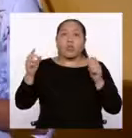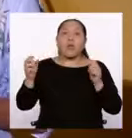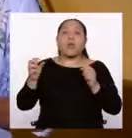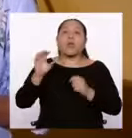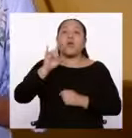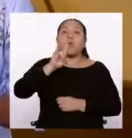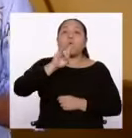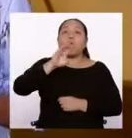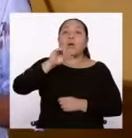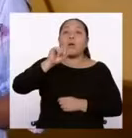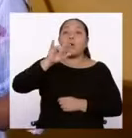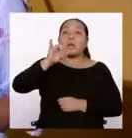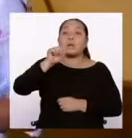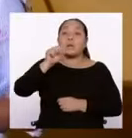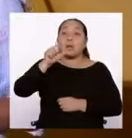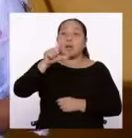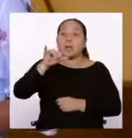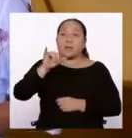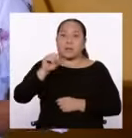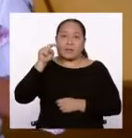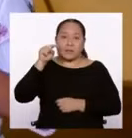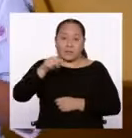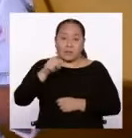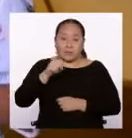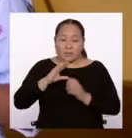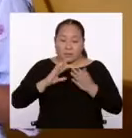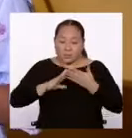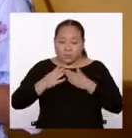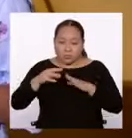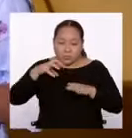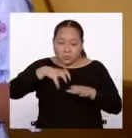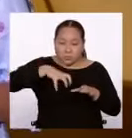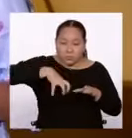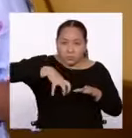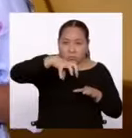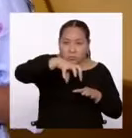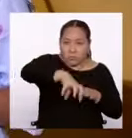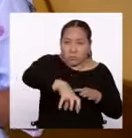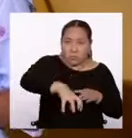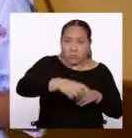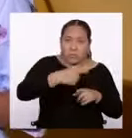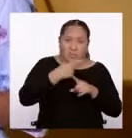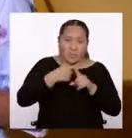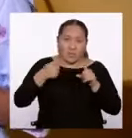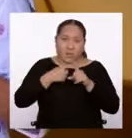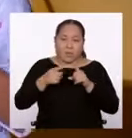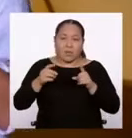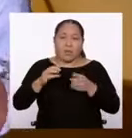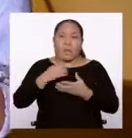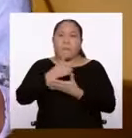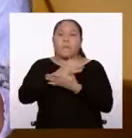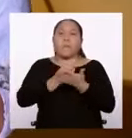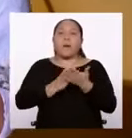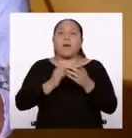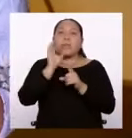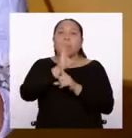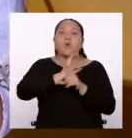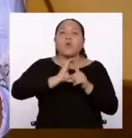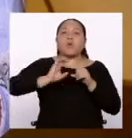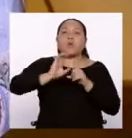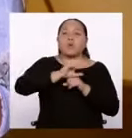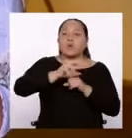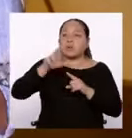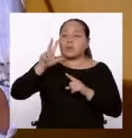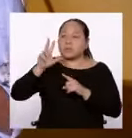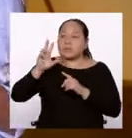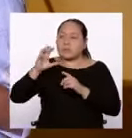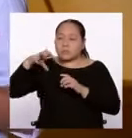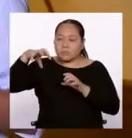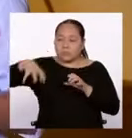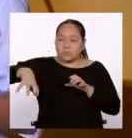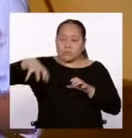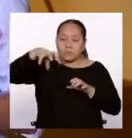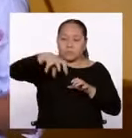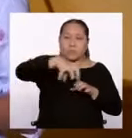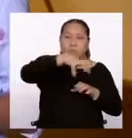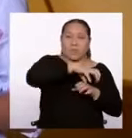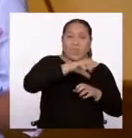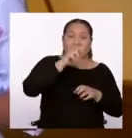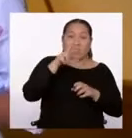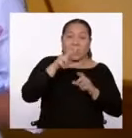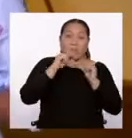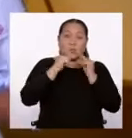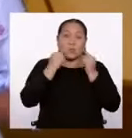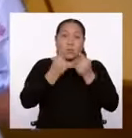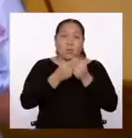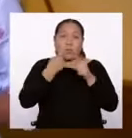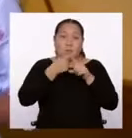Esta etnia tiene su origen en una serie de fusiones culturales de tres grupos principalmente que eran distintos